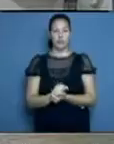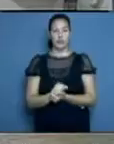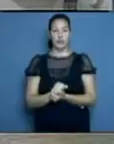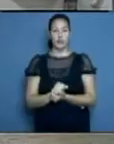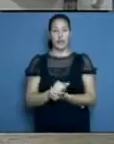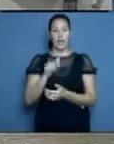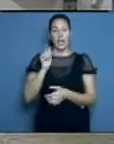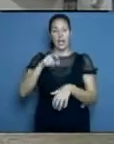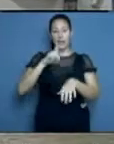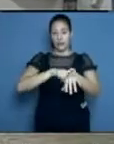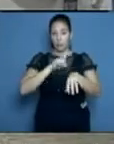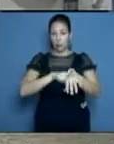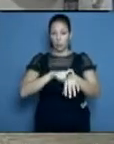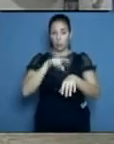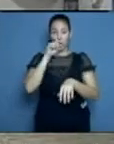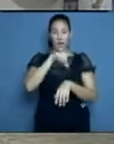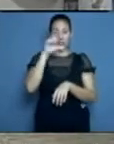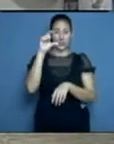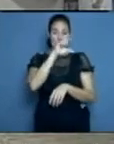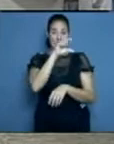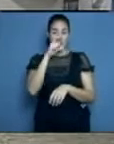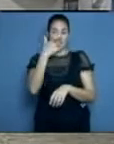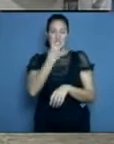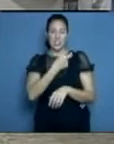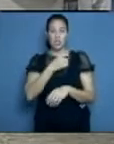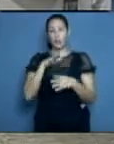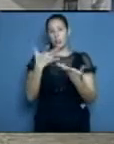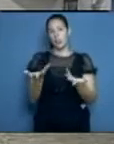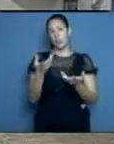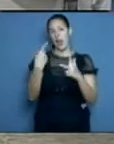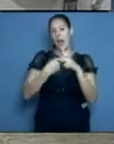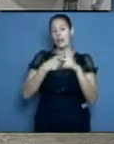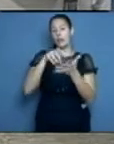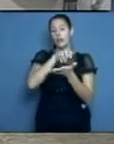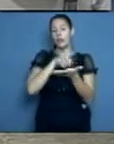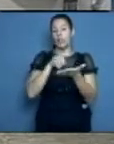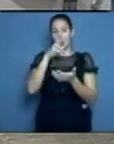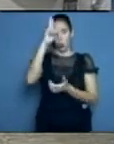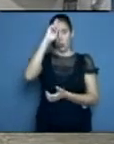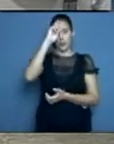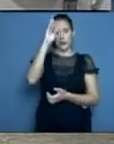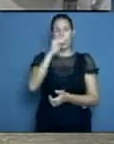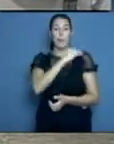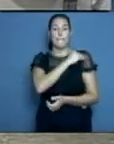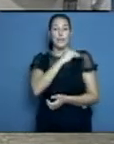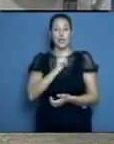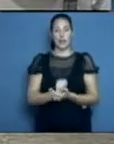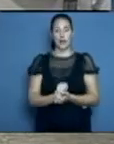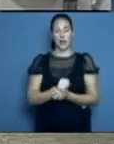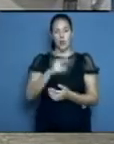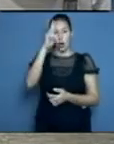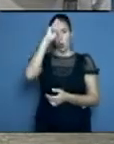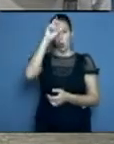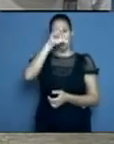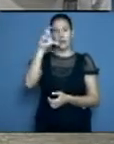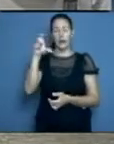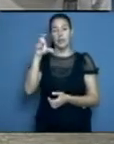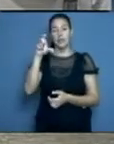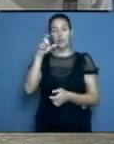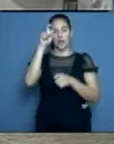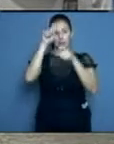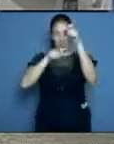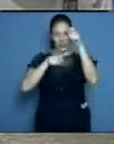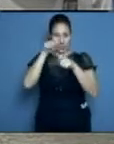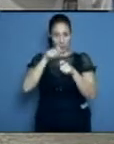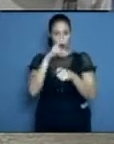militar y hospital clínico quirúrgico. clínico quirúrgico. como otros hospitales también. Los hospitales creados que son de mediano riesgo también